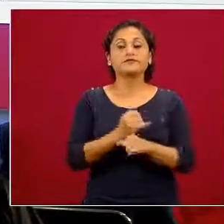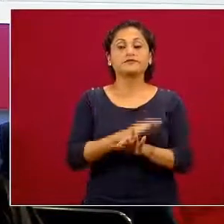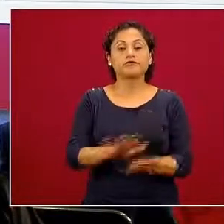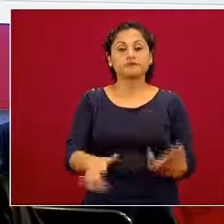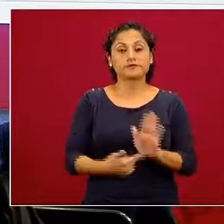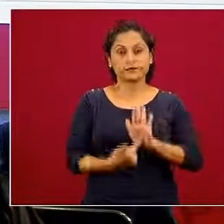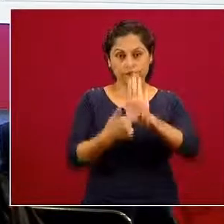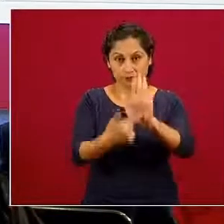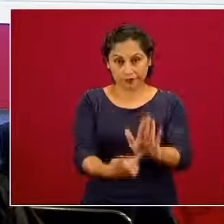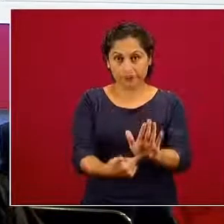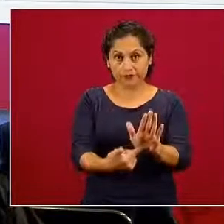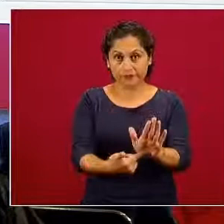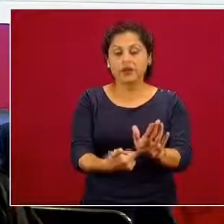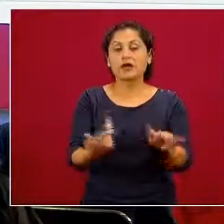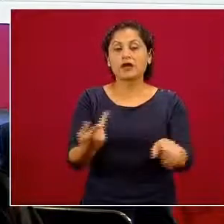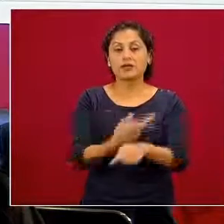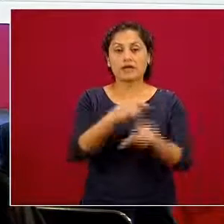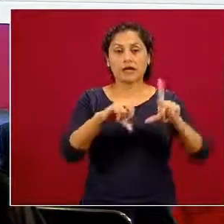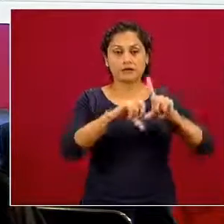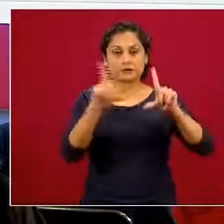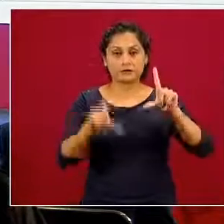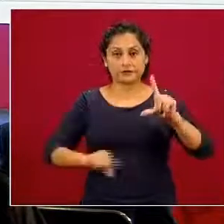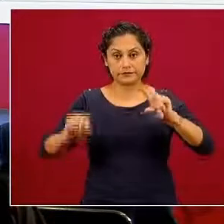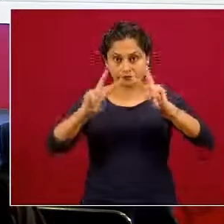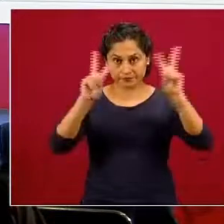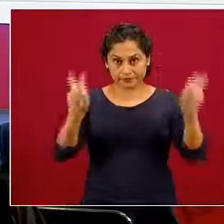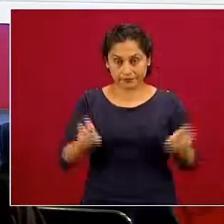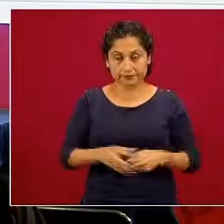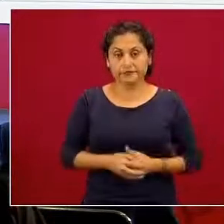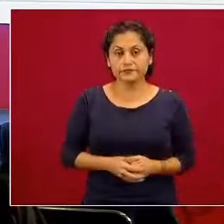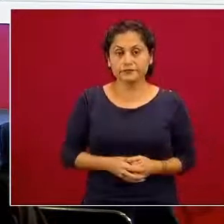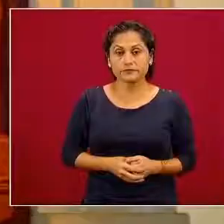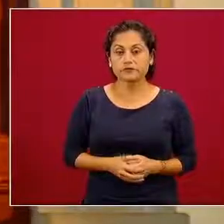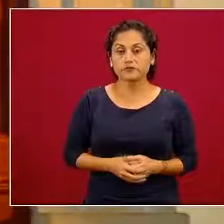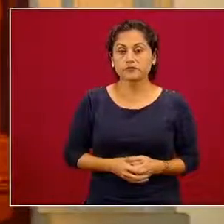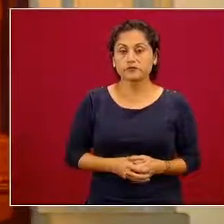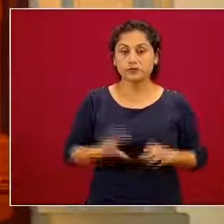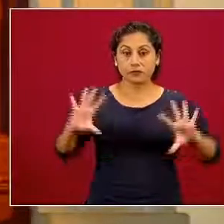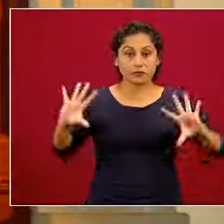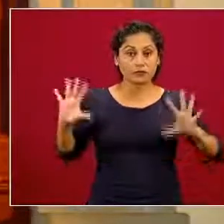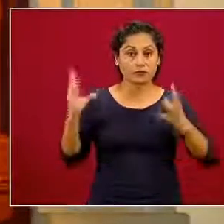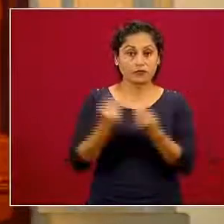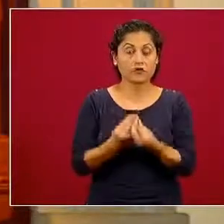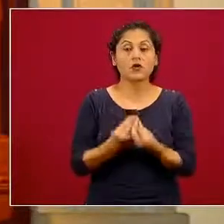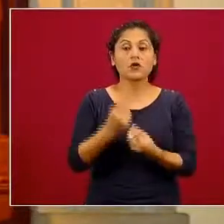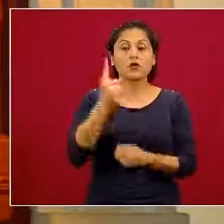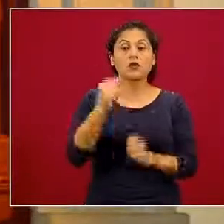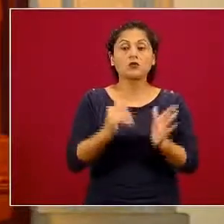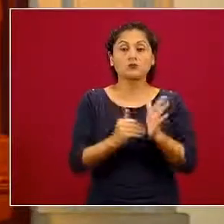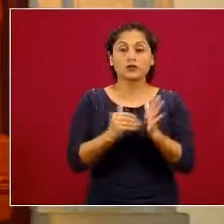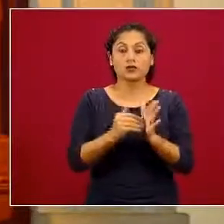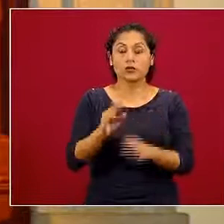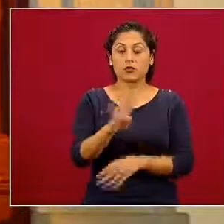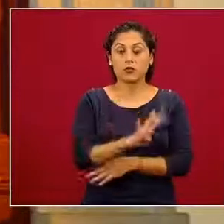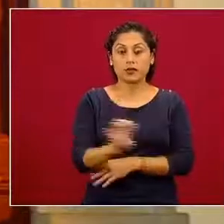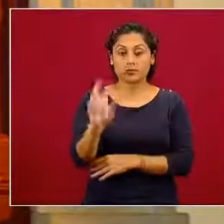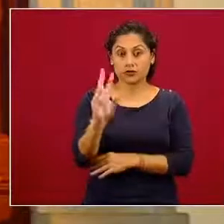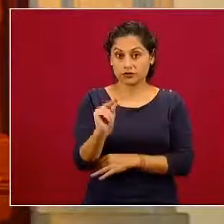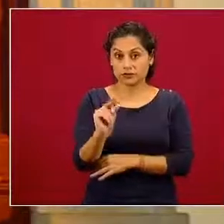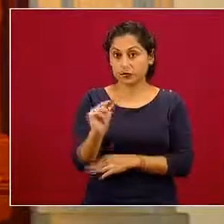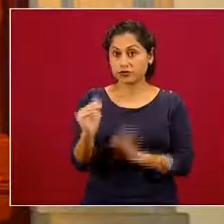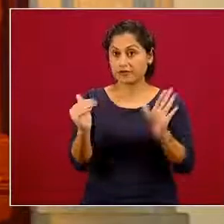del escenario nacional. Al día de hoy ya son más de un millón 480 mil